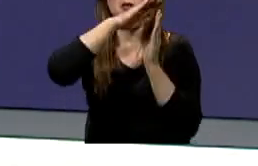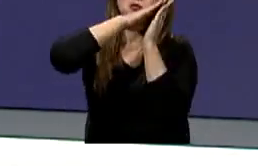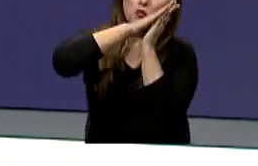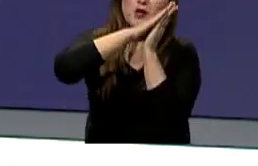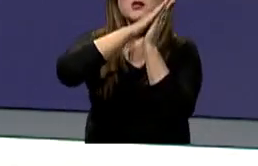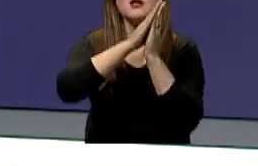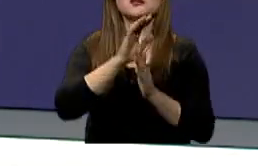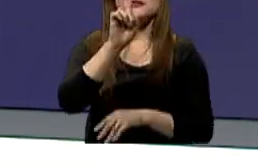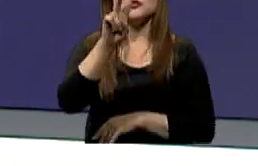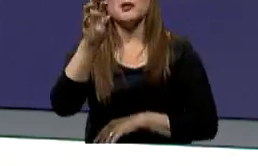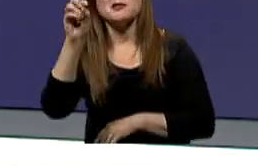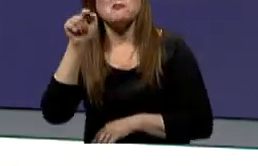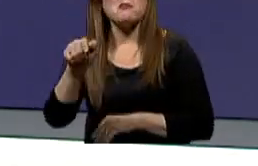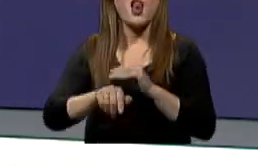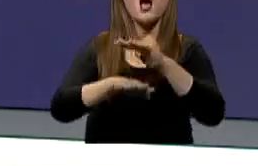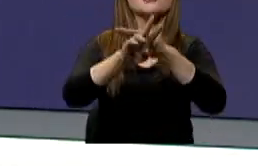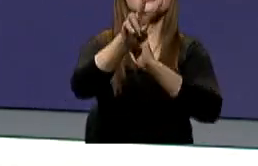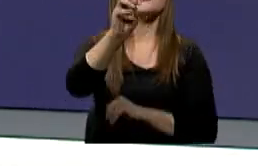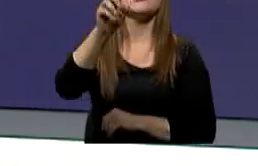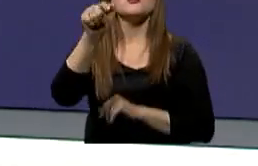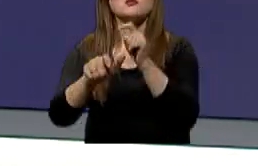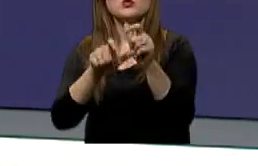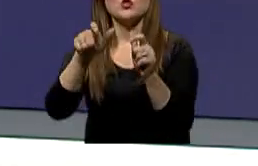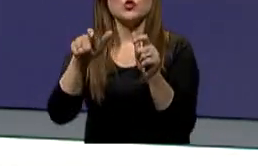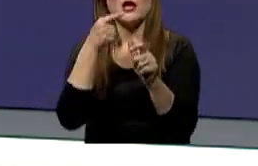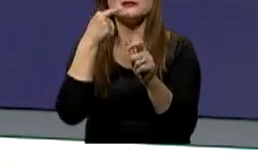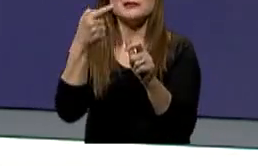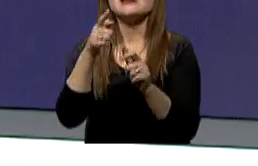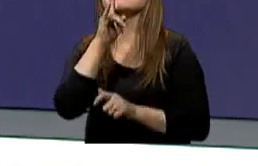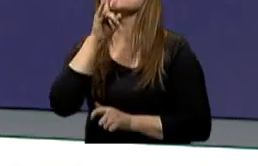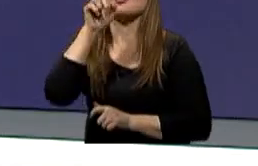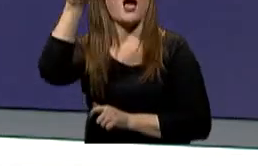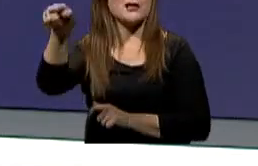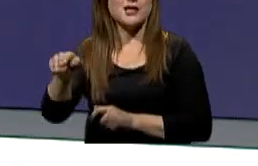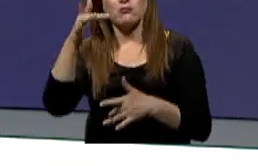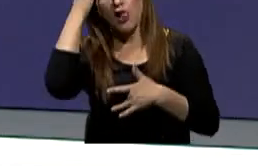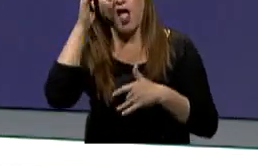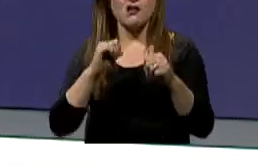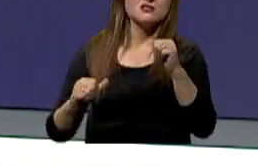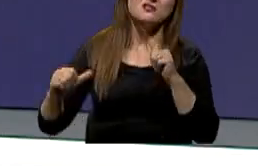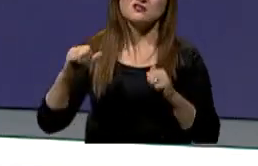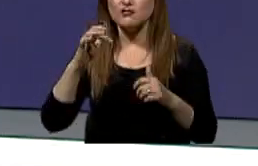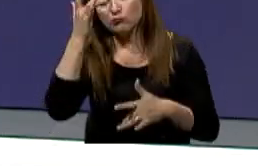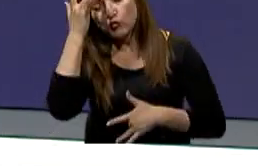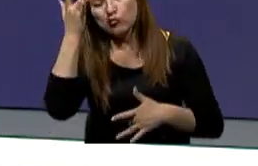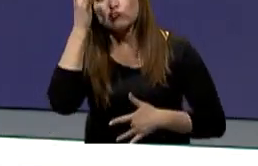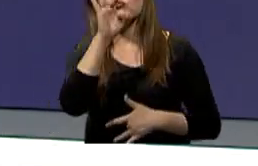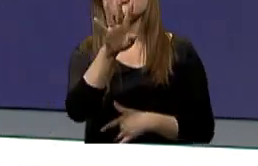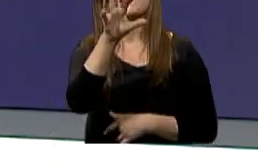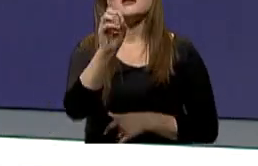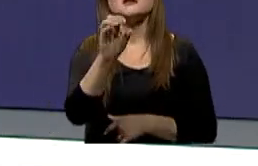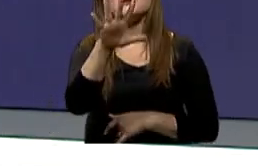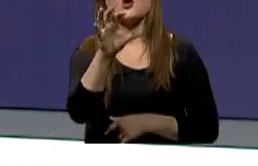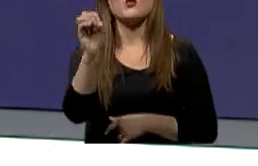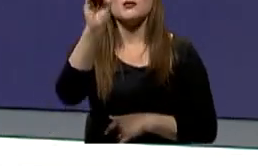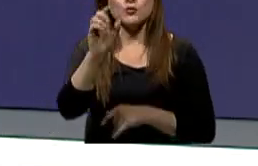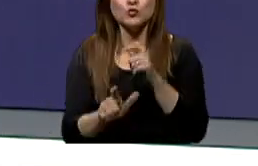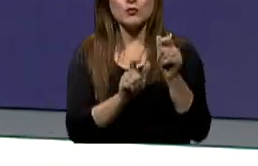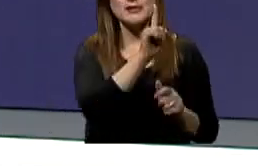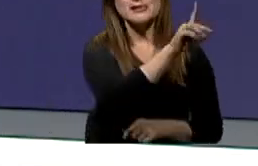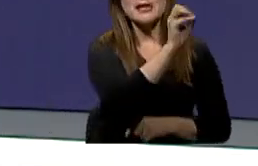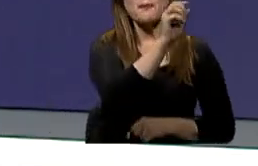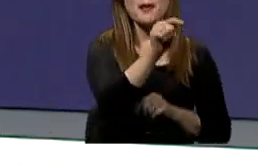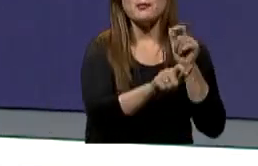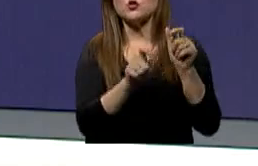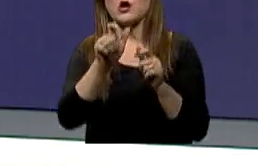mil personas lo padecen este trastorno solamente en los Estados Unidos. Y esto representa más o menos 40 o 50 personas por cada 100 mil